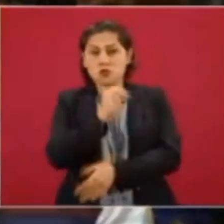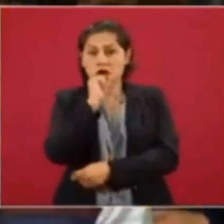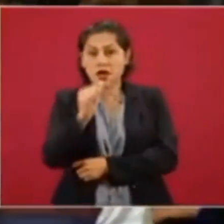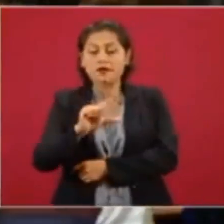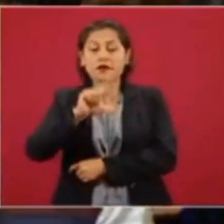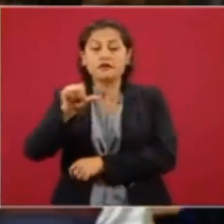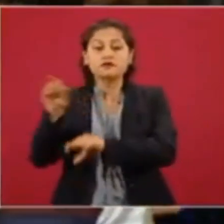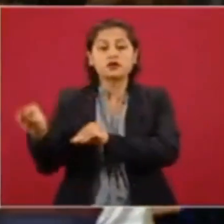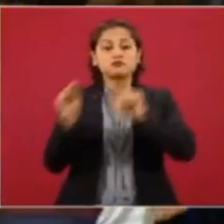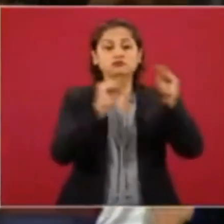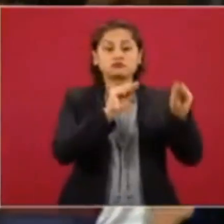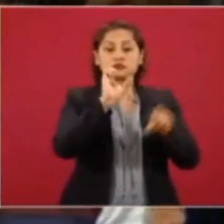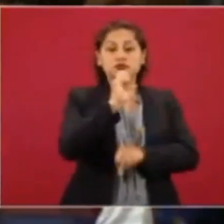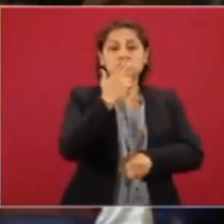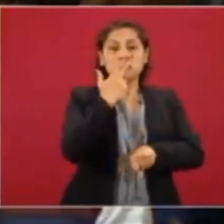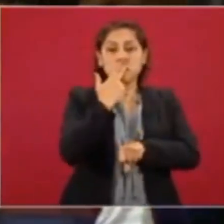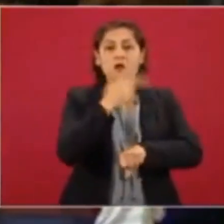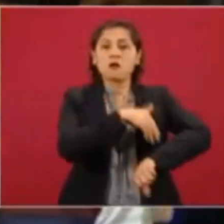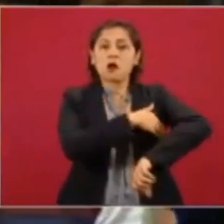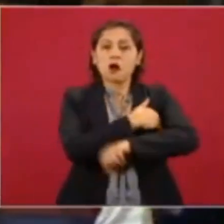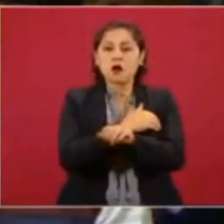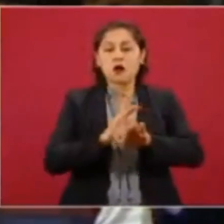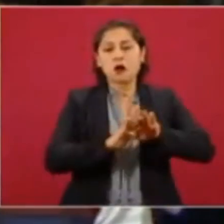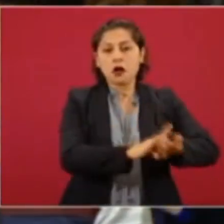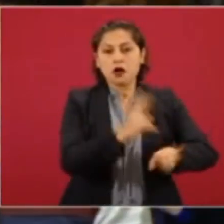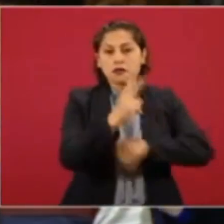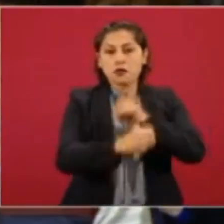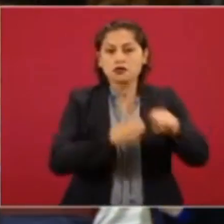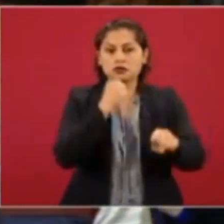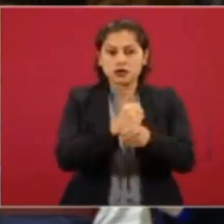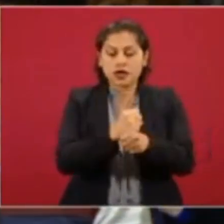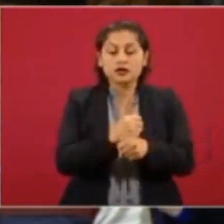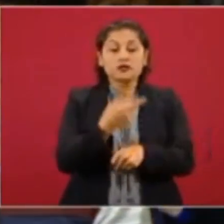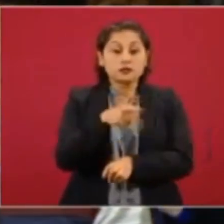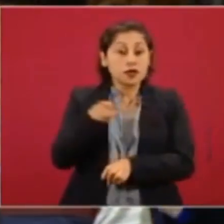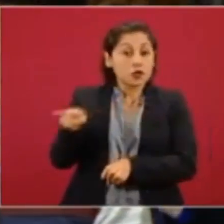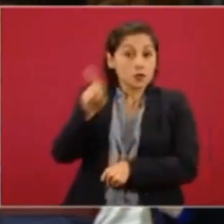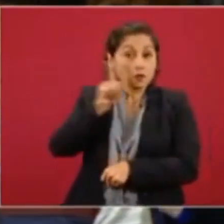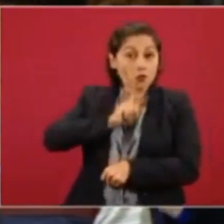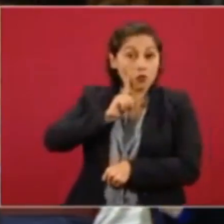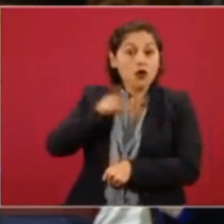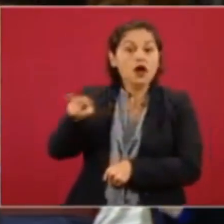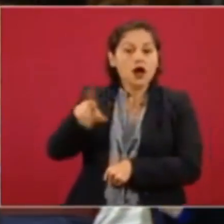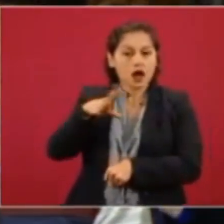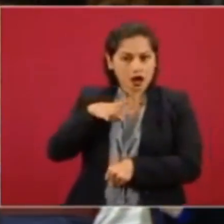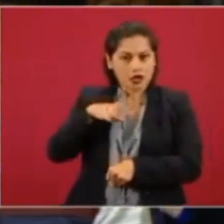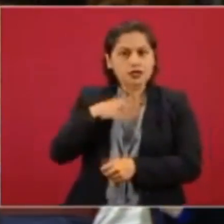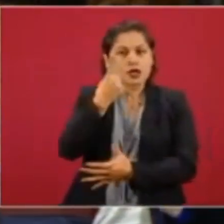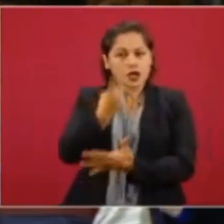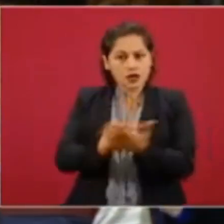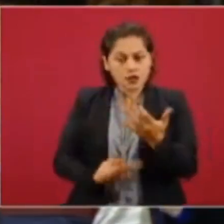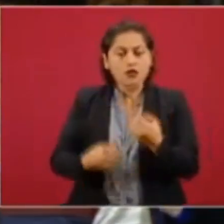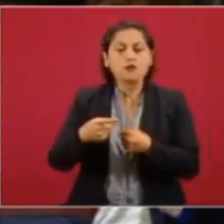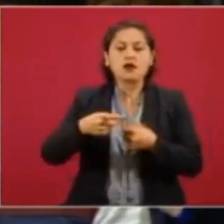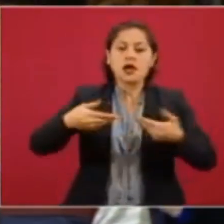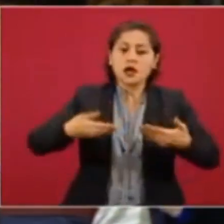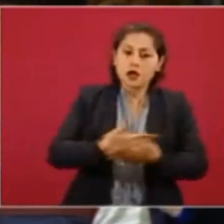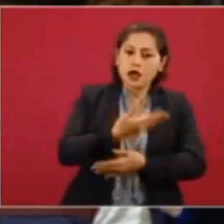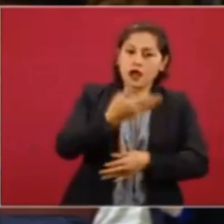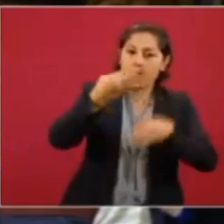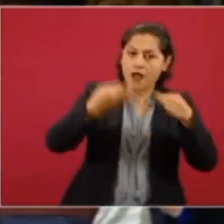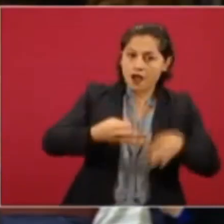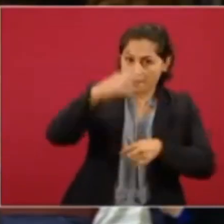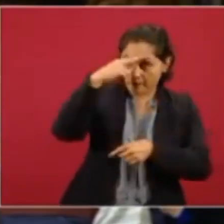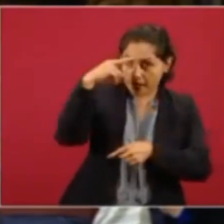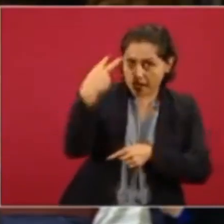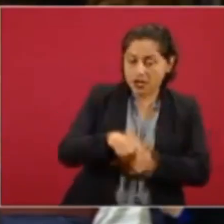años. Incluso siendo que ella es ciudadana americana, porque tiene doble nacionalidad, pues ella prácticamente